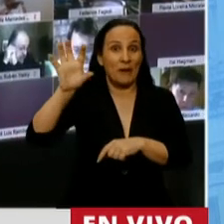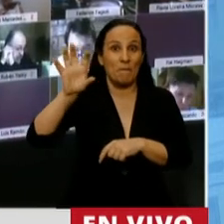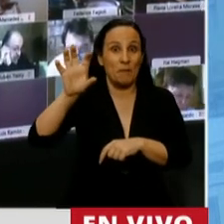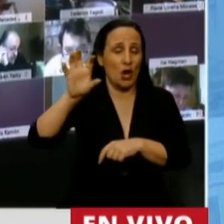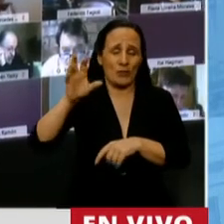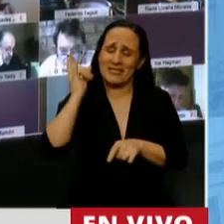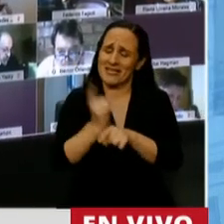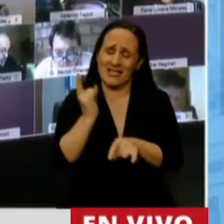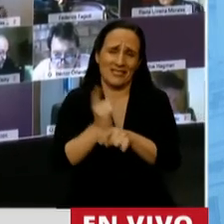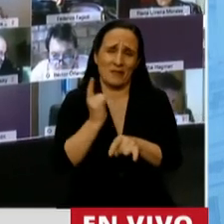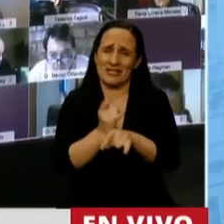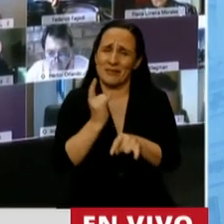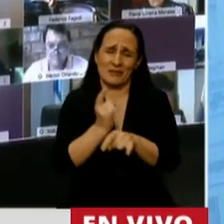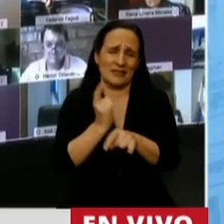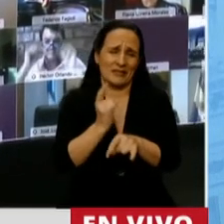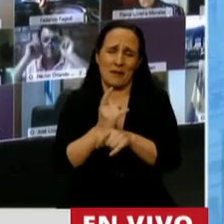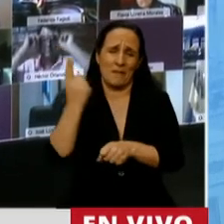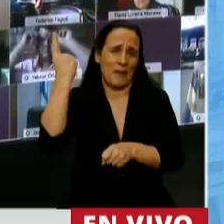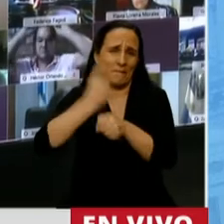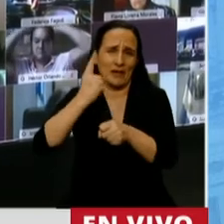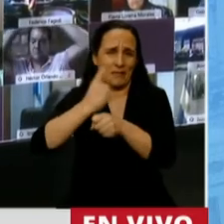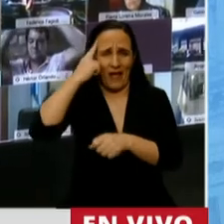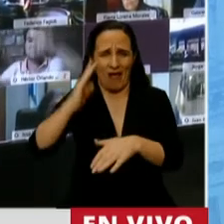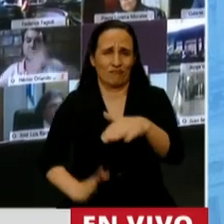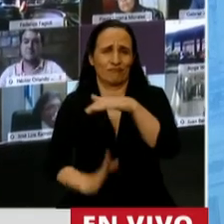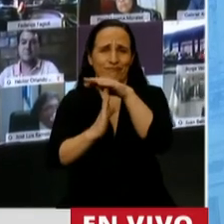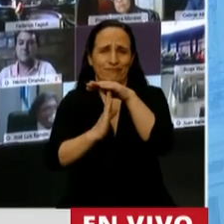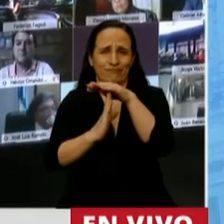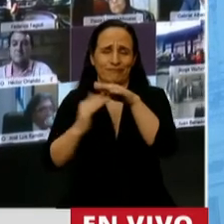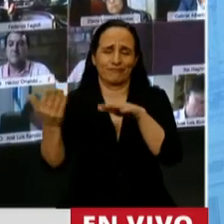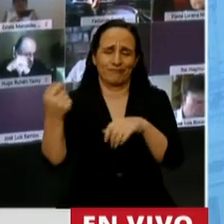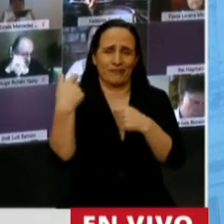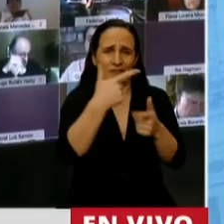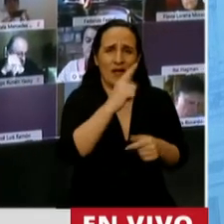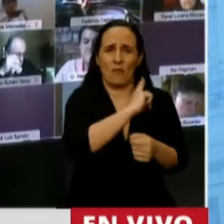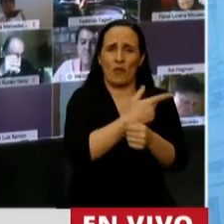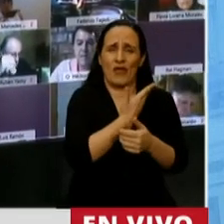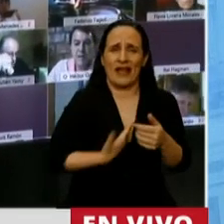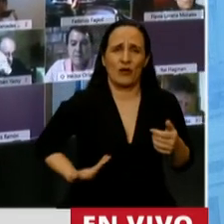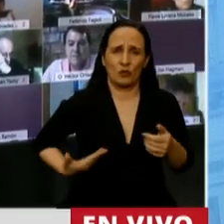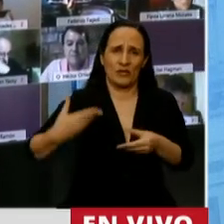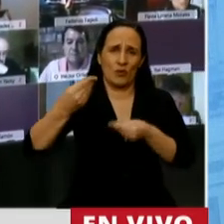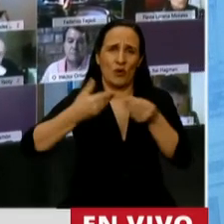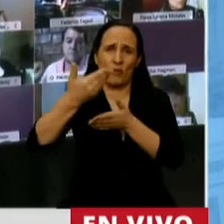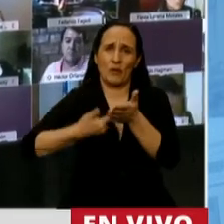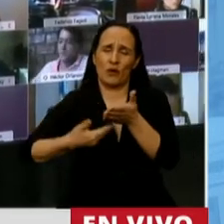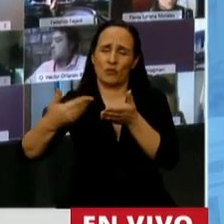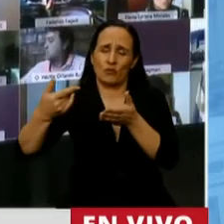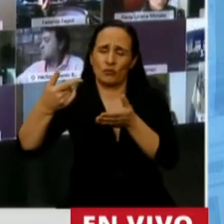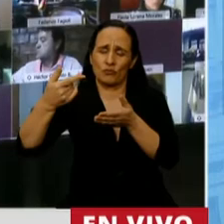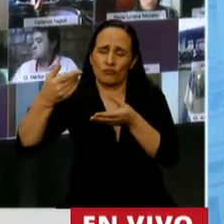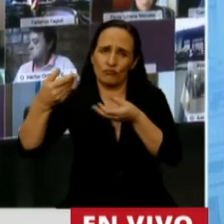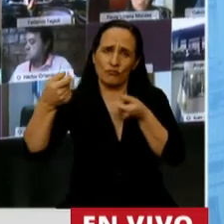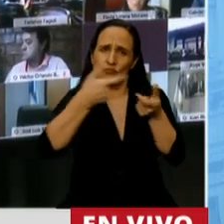siempre va a la vanguardia de entregarle al Poder Ejecutivo el presupuesto en tiempo y forma.